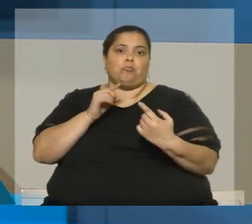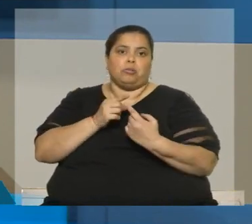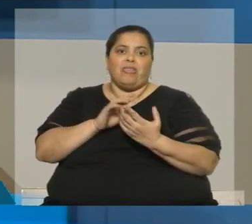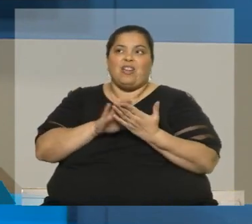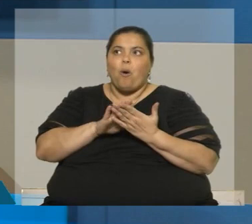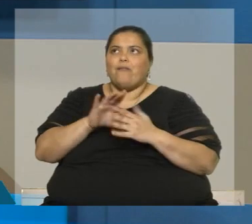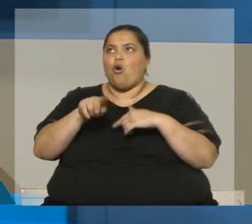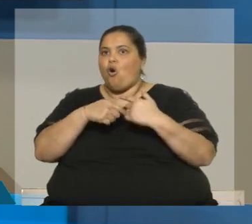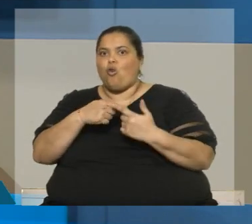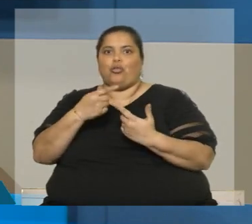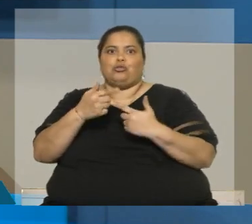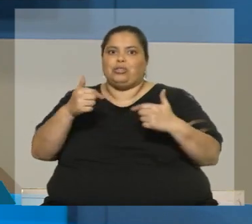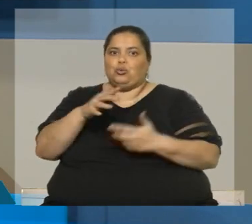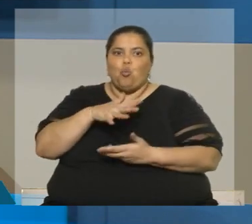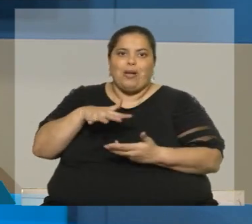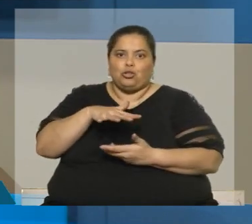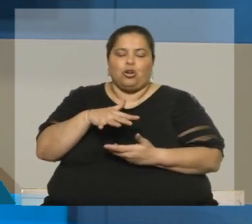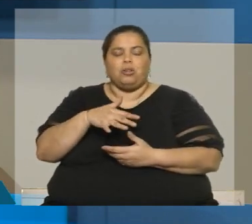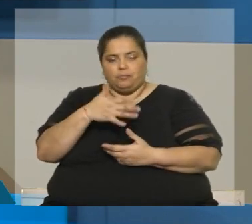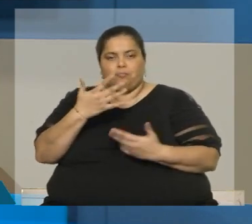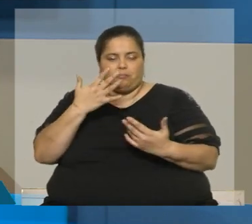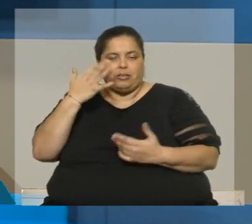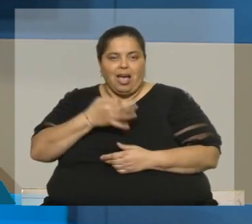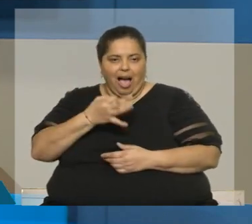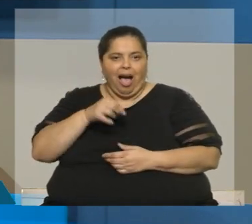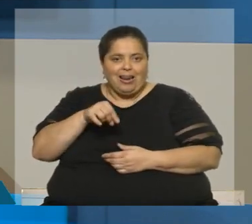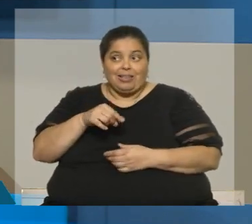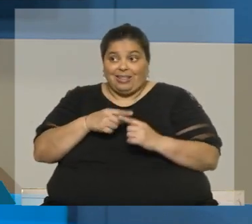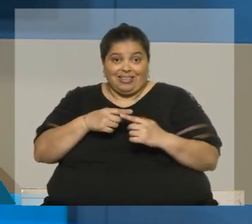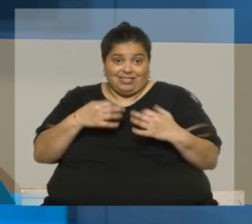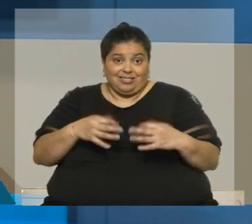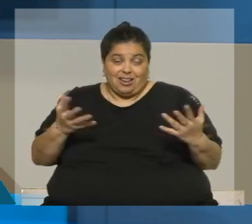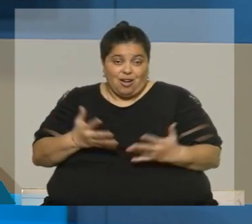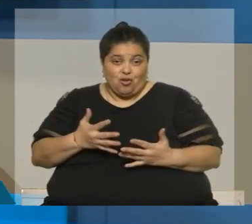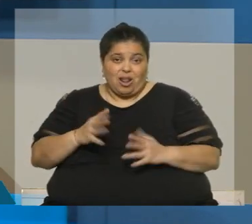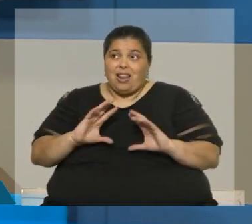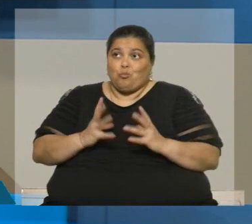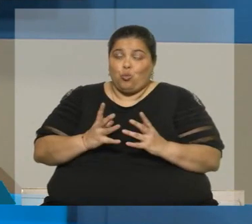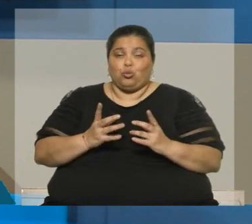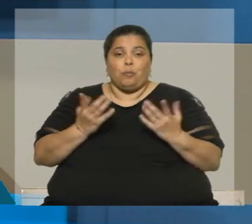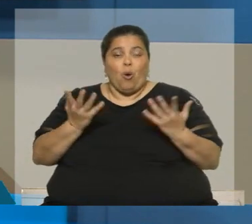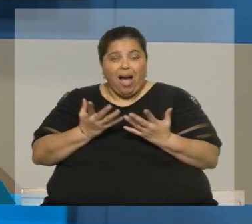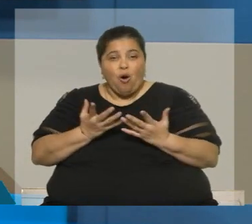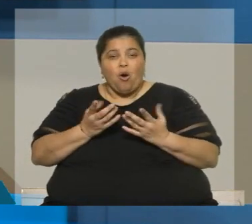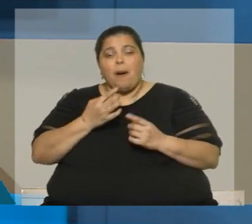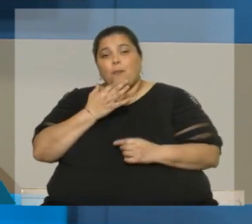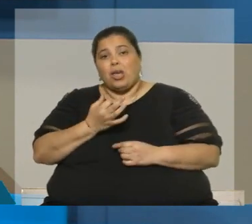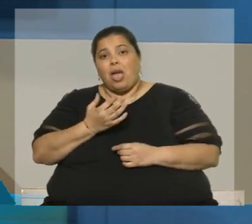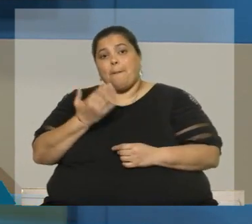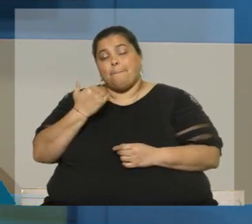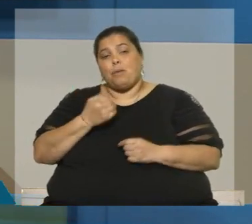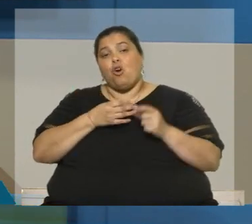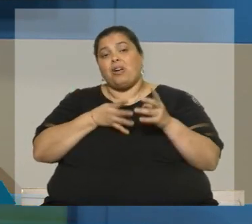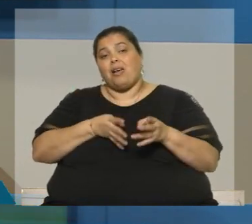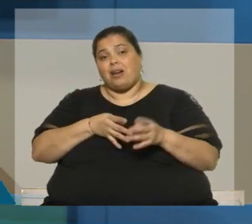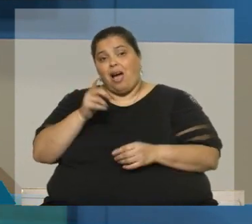enfrentar retos reales que existen ahora, pero ahora hemos vivido la situación, por ejemplo, de la guerra de Ucrania.